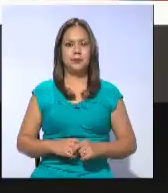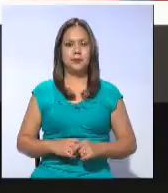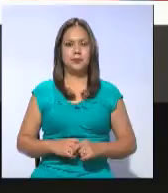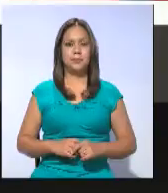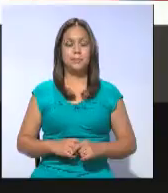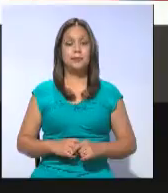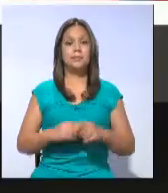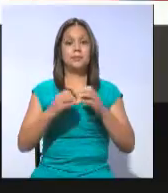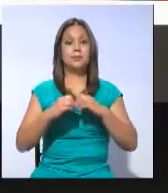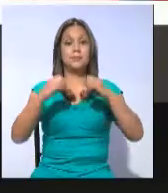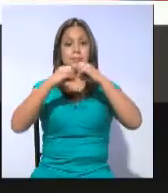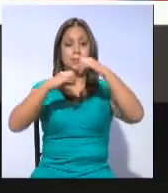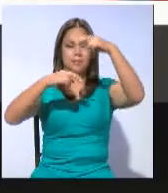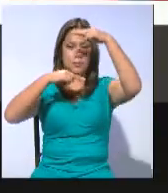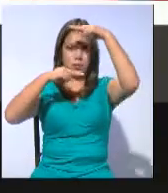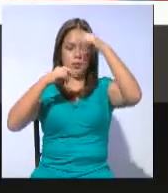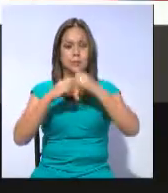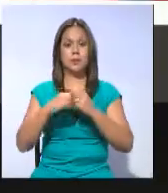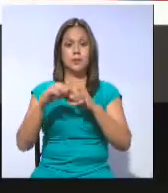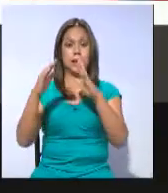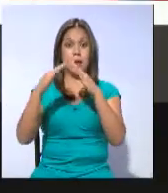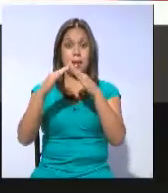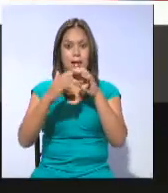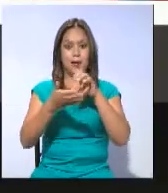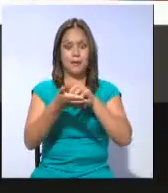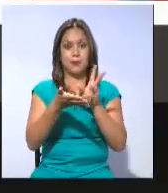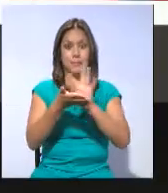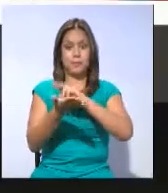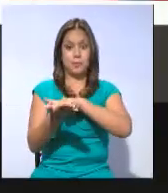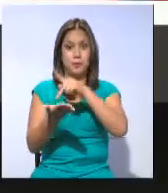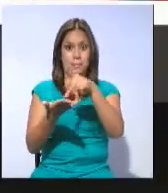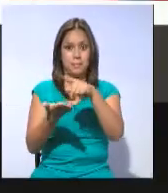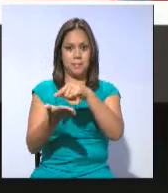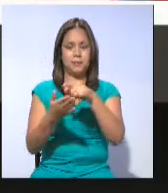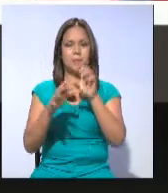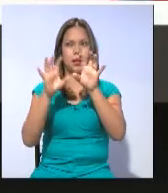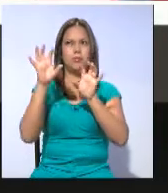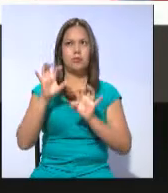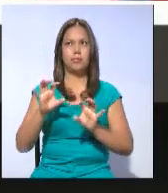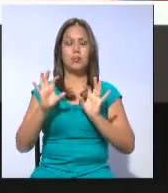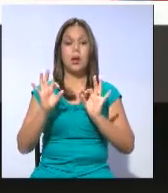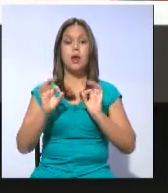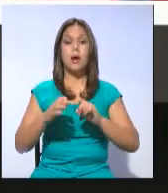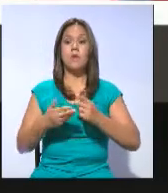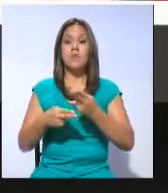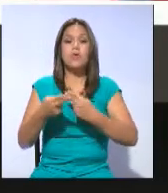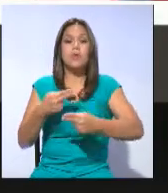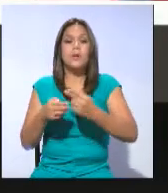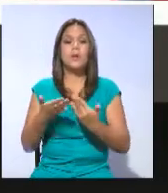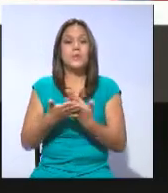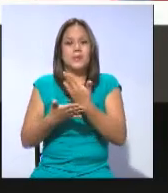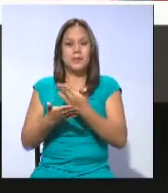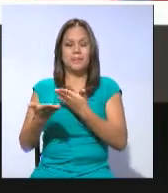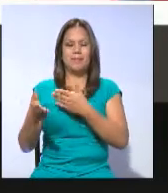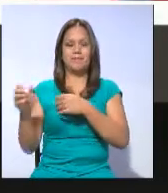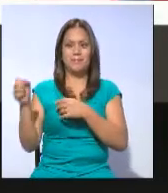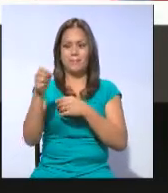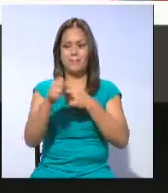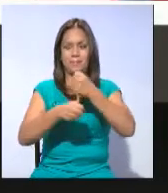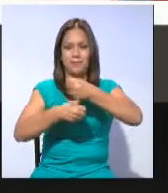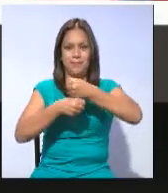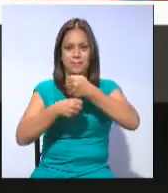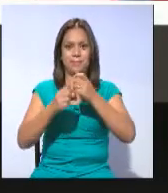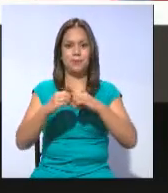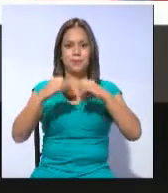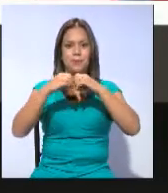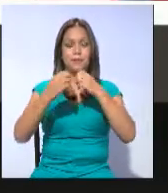Y en más noticias, la Casa Legislativa de Pichincha organizó una feria de emprendimientos para la generación de empleo y el incentivo a